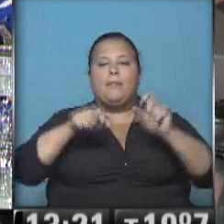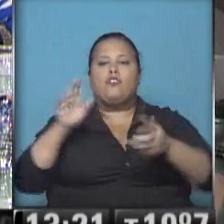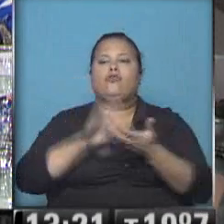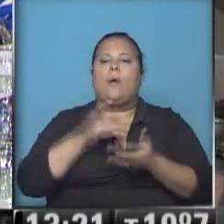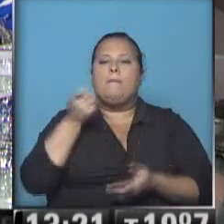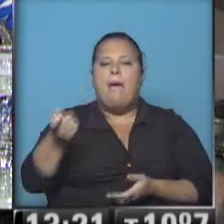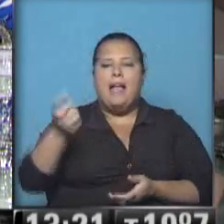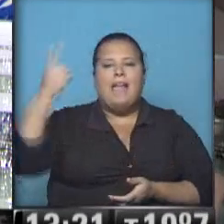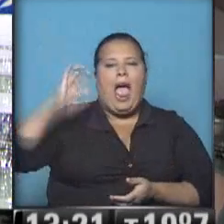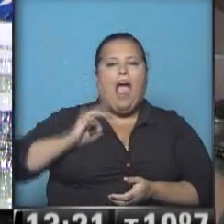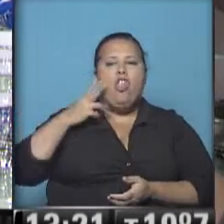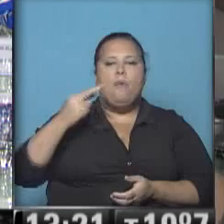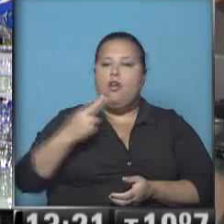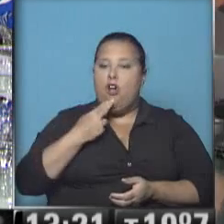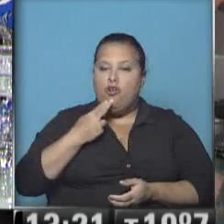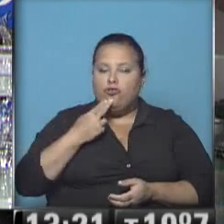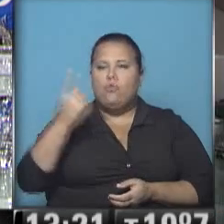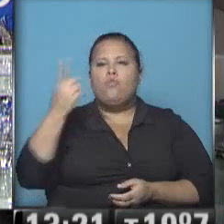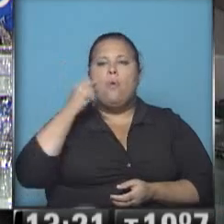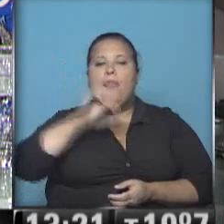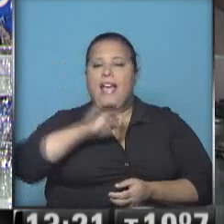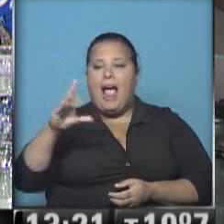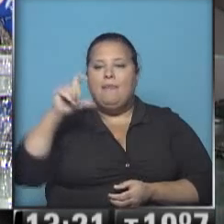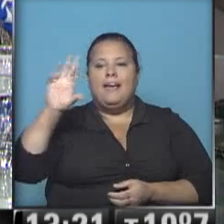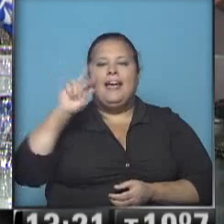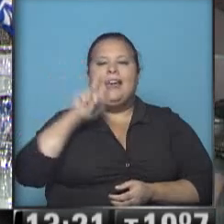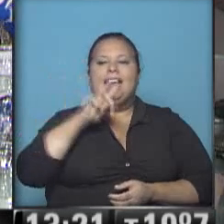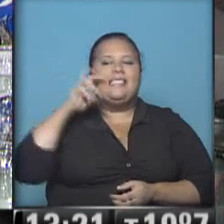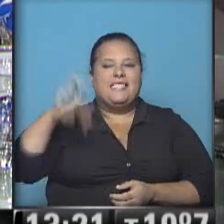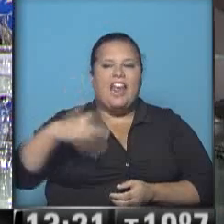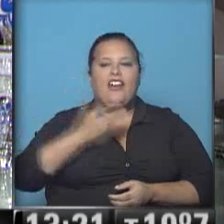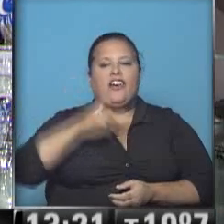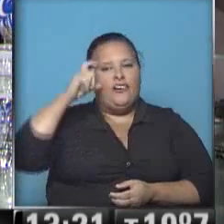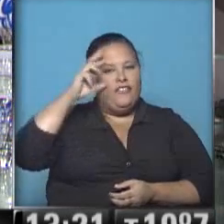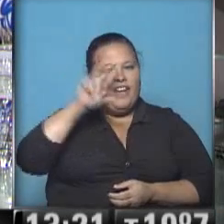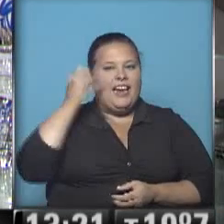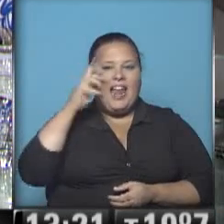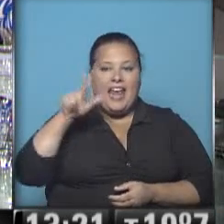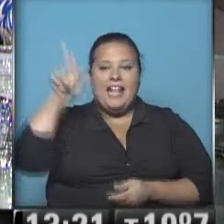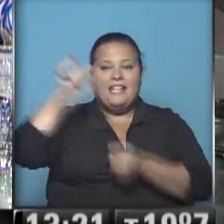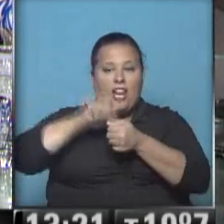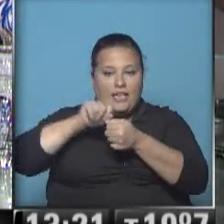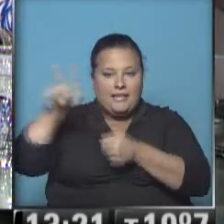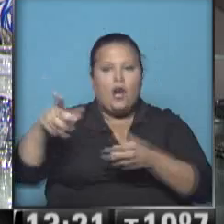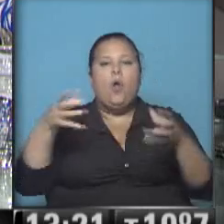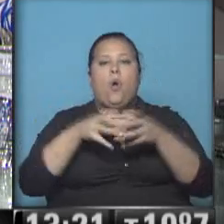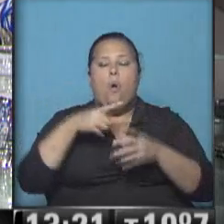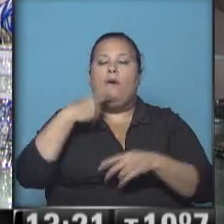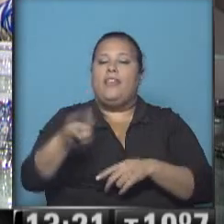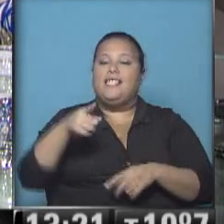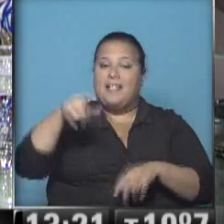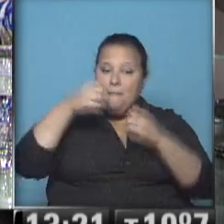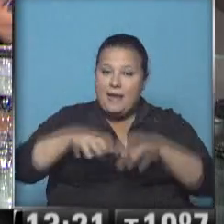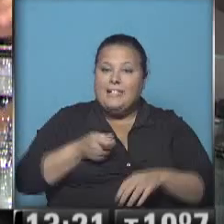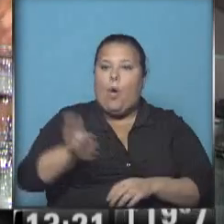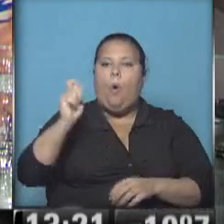el asesinato en el año 2011 de un campesino, Cristian Ferreira, en Santiago del Estero. El MOCAS, el Movimiento Campesino de Santiago del Estero, calificó el inicio